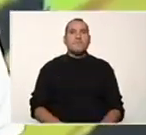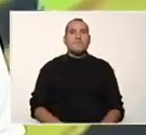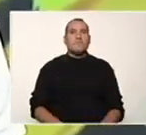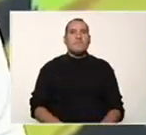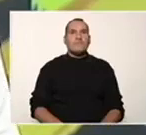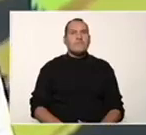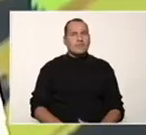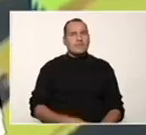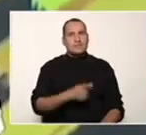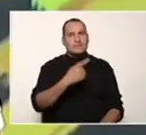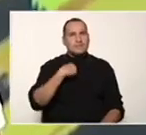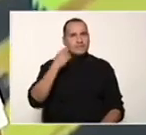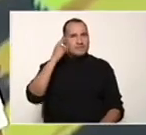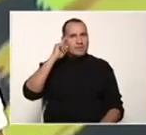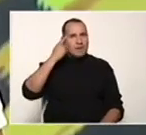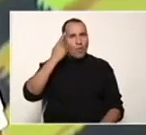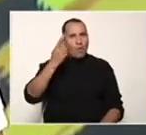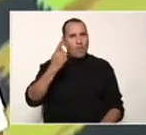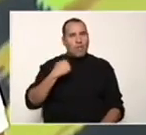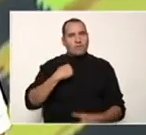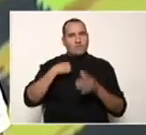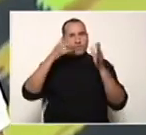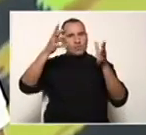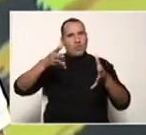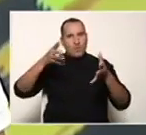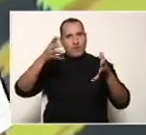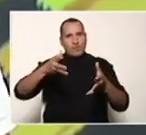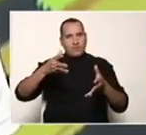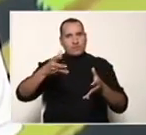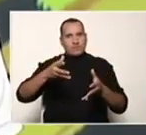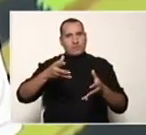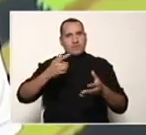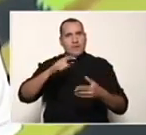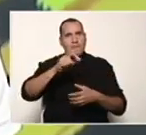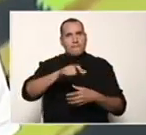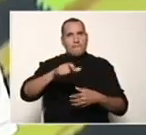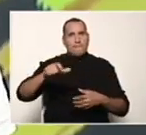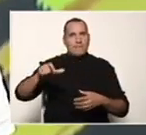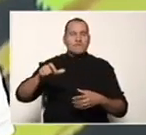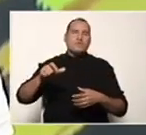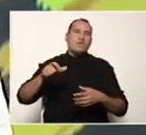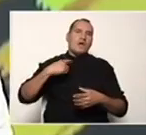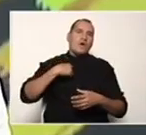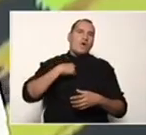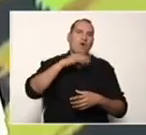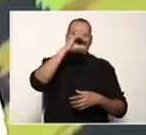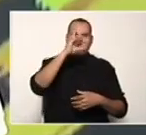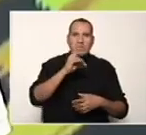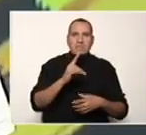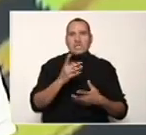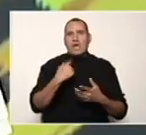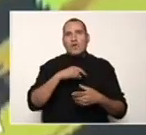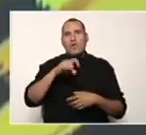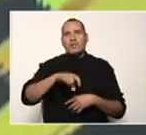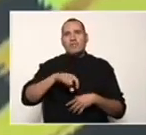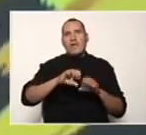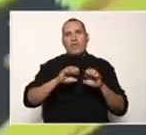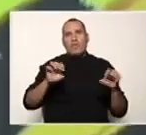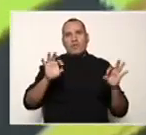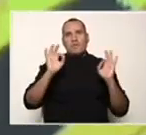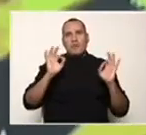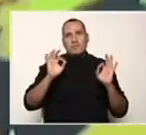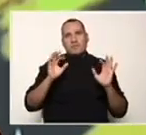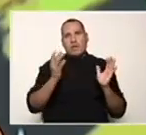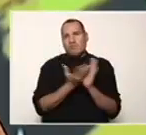como siempre, recordando algunas orientaciones que son útiles para toda la población con necesidades educativas especiales y o con discapacidad y la población